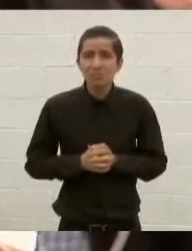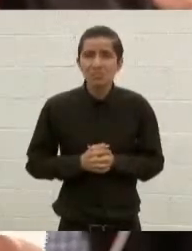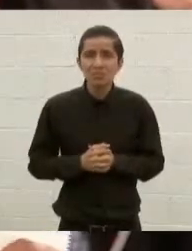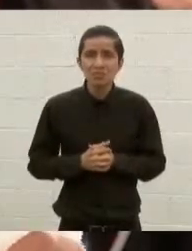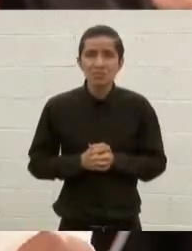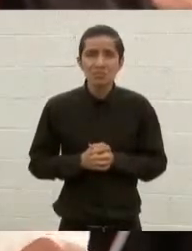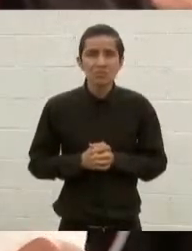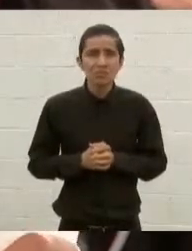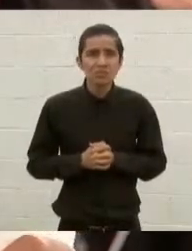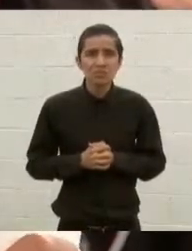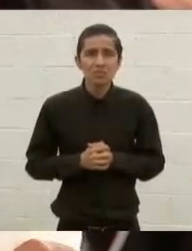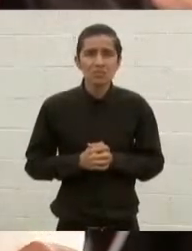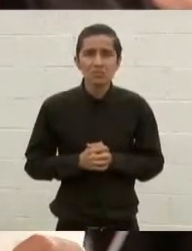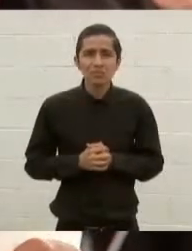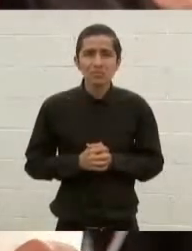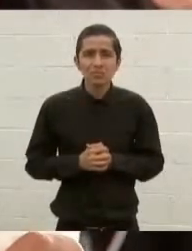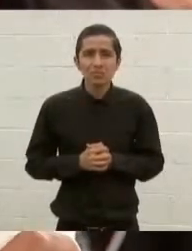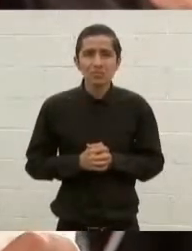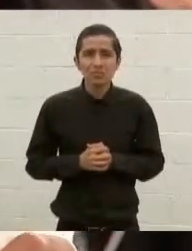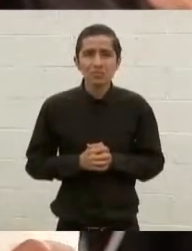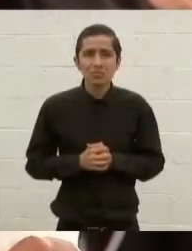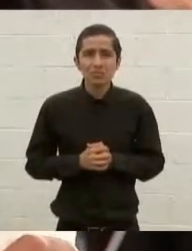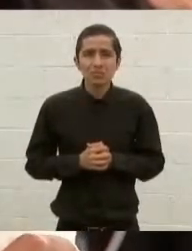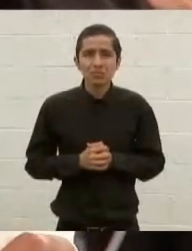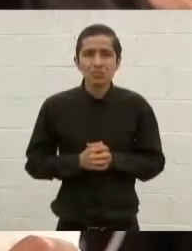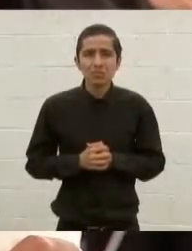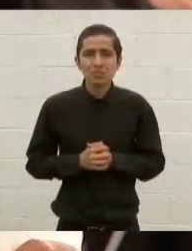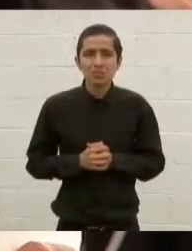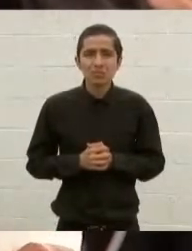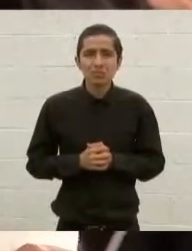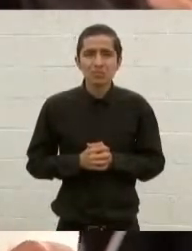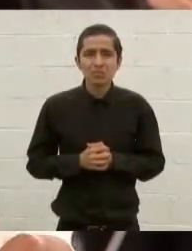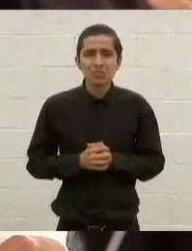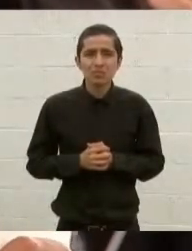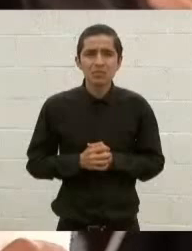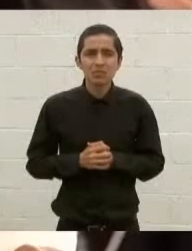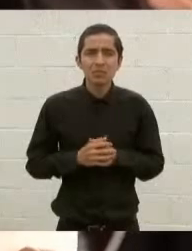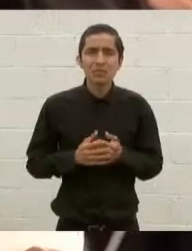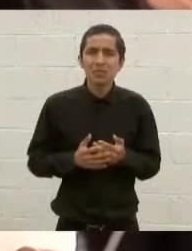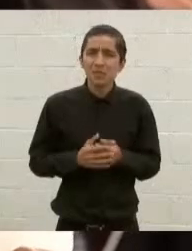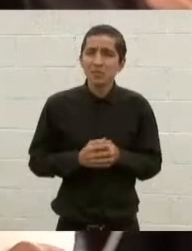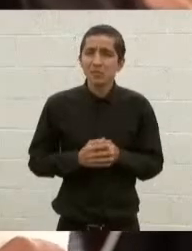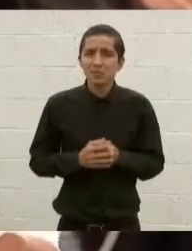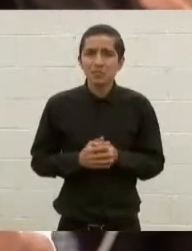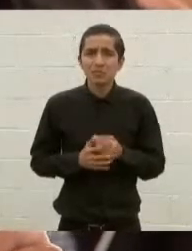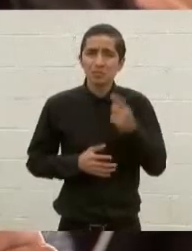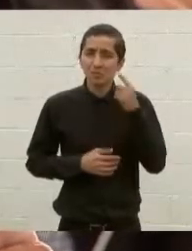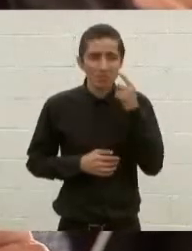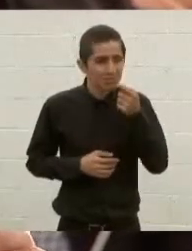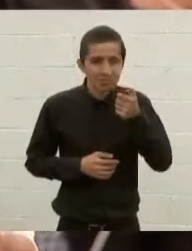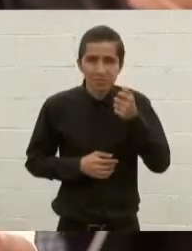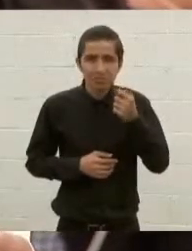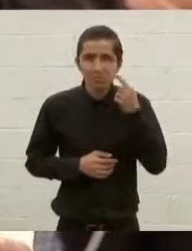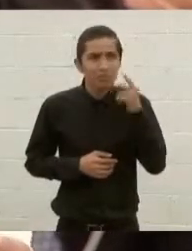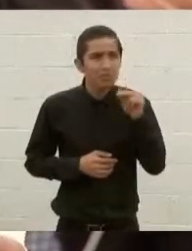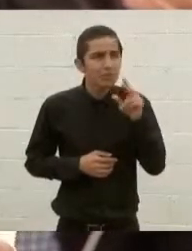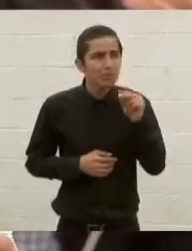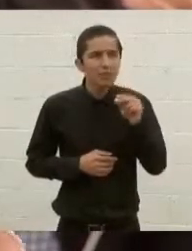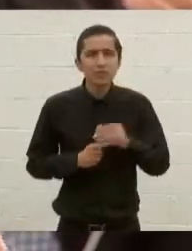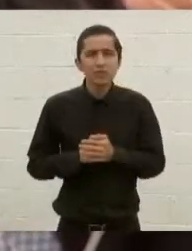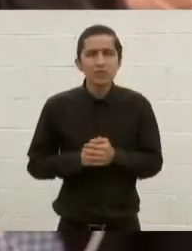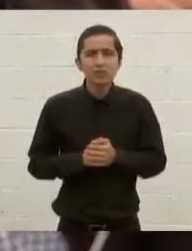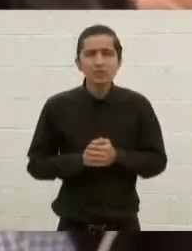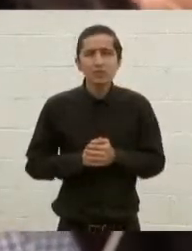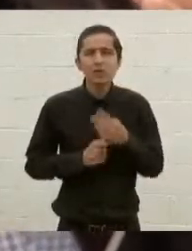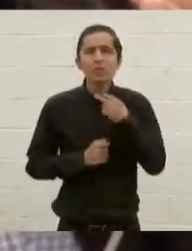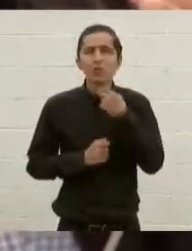alto calibre, un grupo, más bien un cártel, si nos puede comentar al respecto,